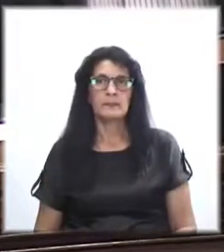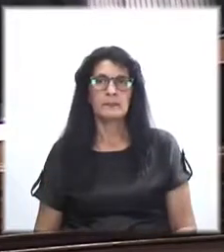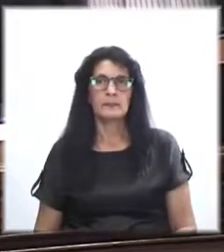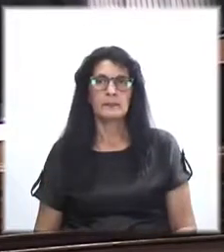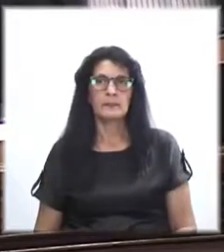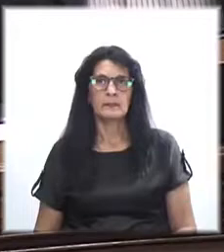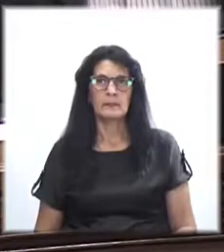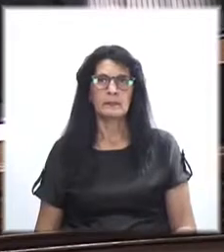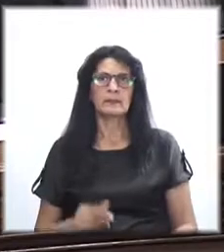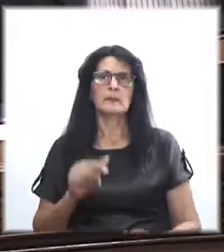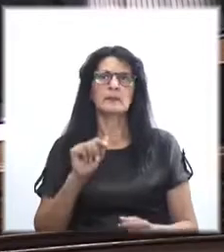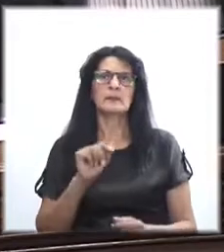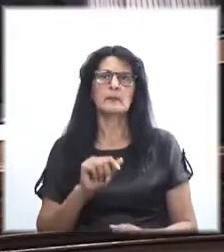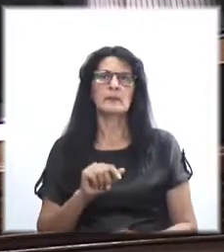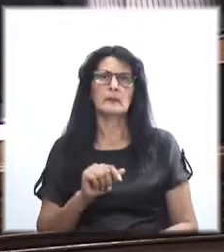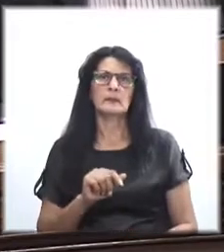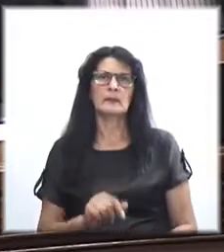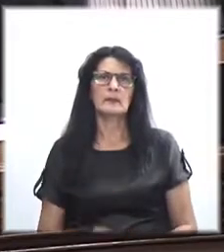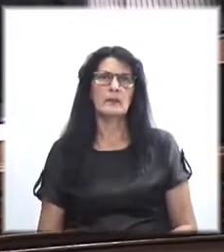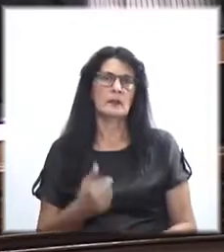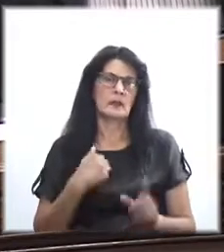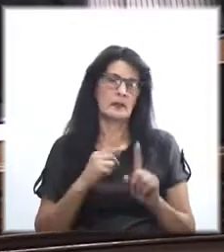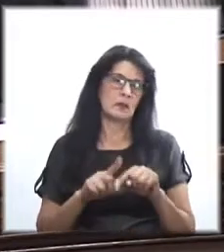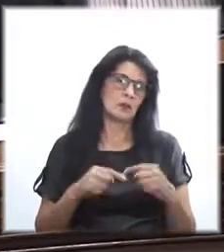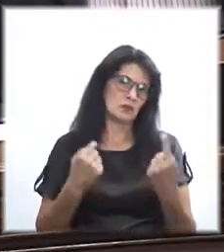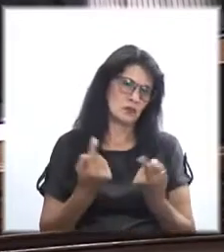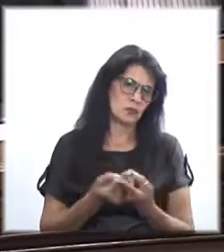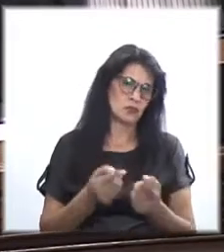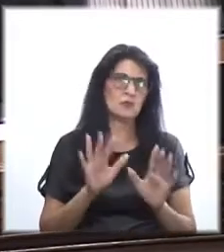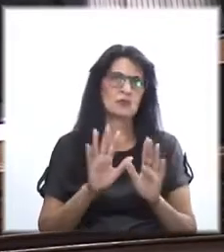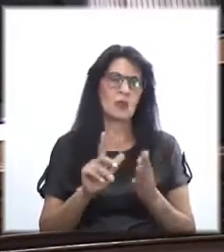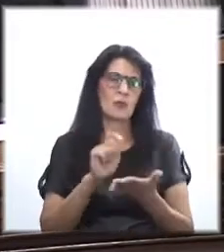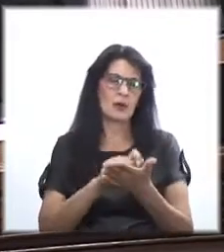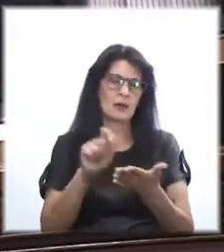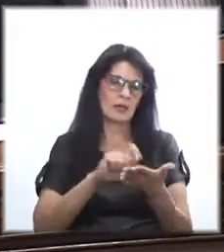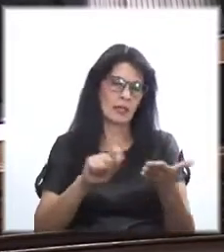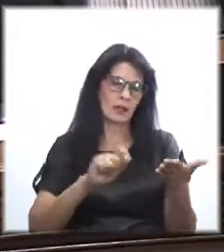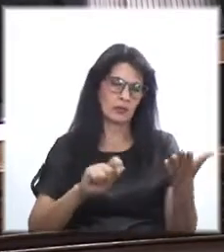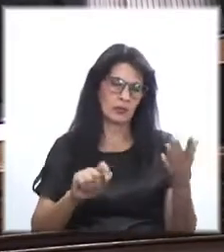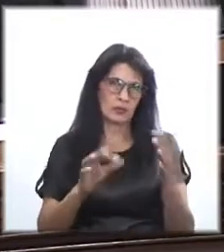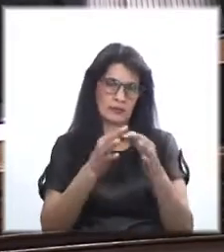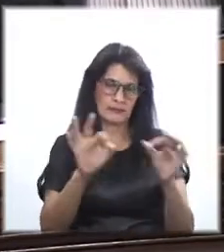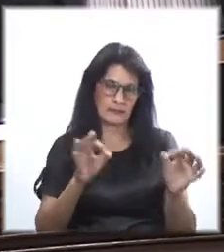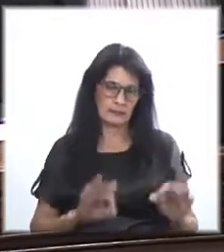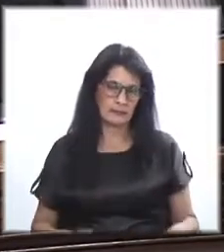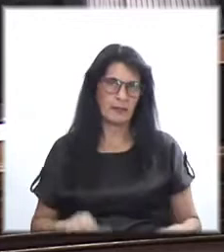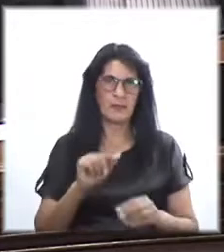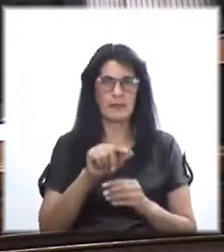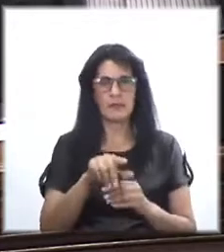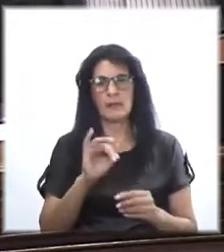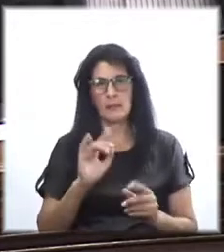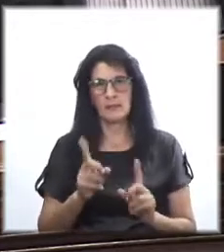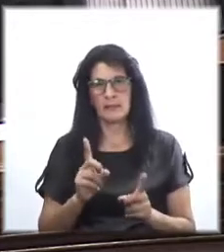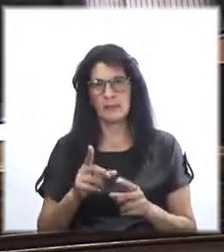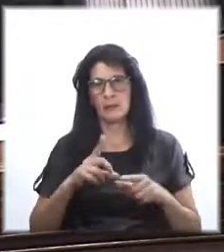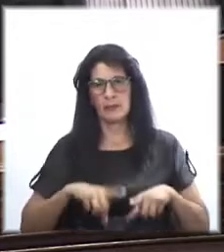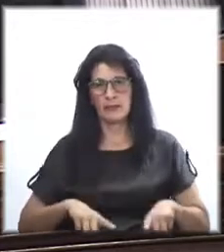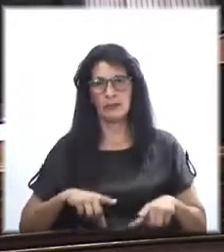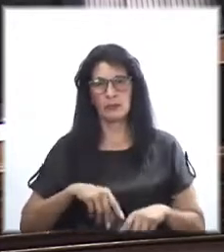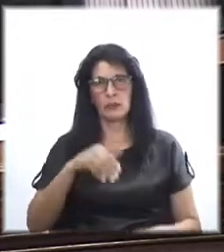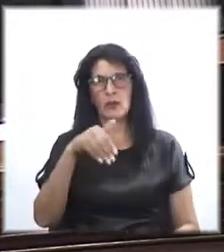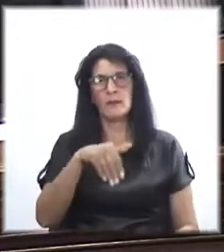del cual somos redactores de la gran parte de este. El propio Ministro Mieres lo ha